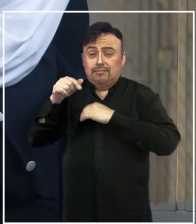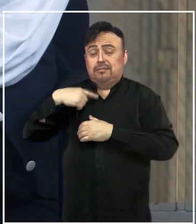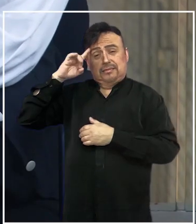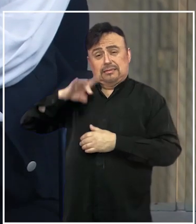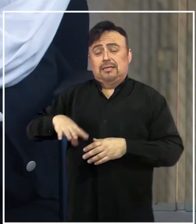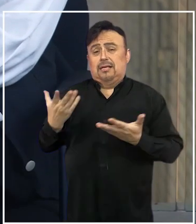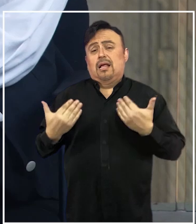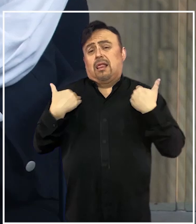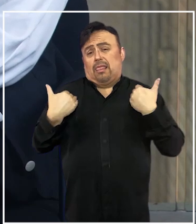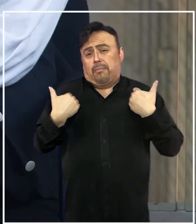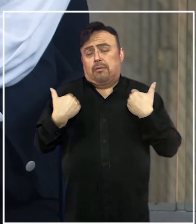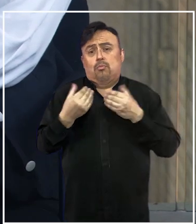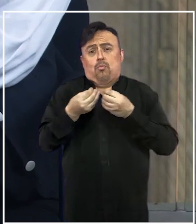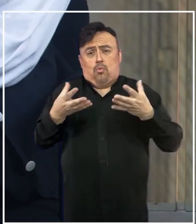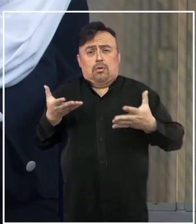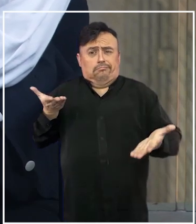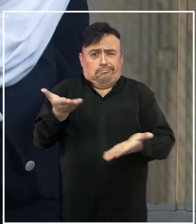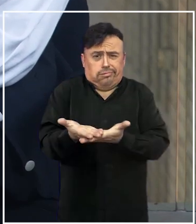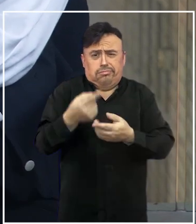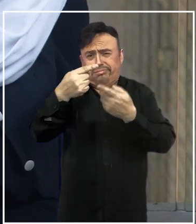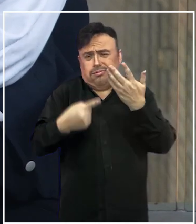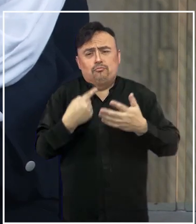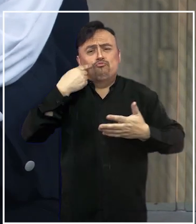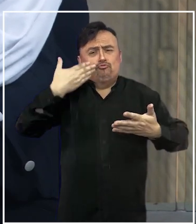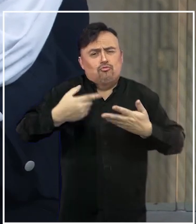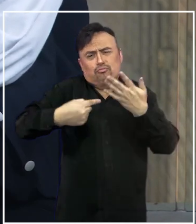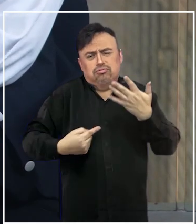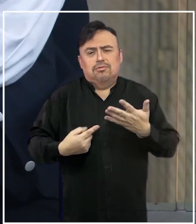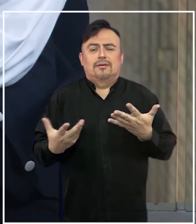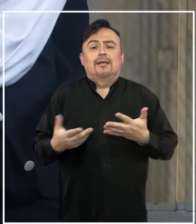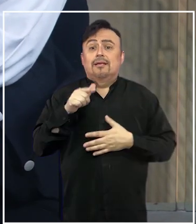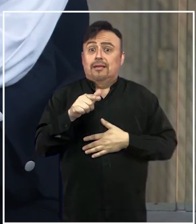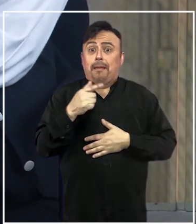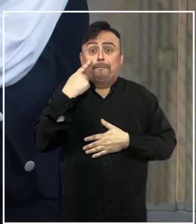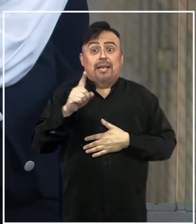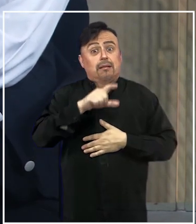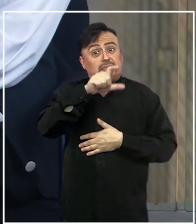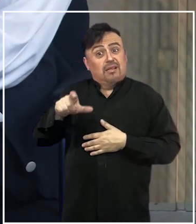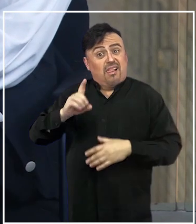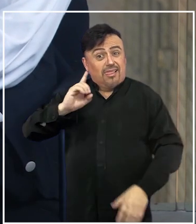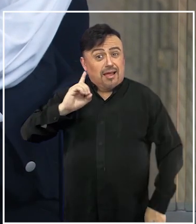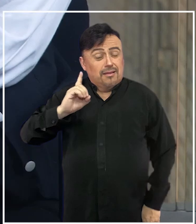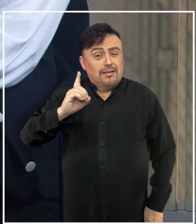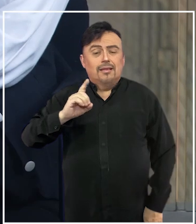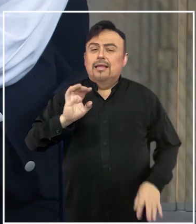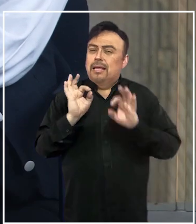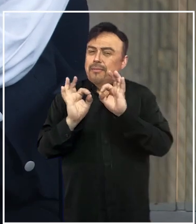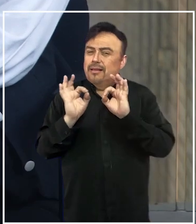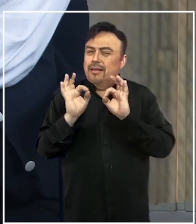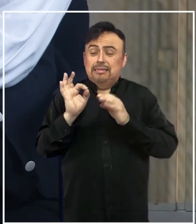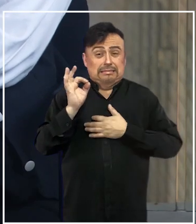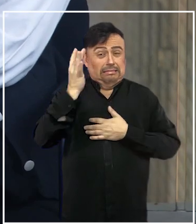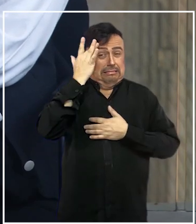aporta múltiples beneficios de diferentes aristas. Sin embargo, para las personas con discapacidad, especialmente cuando es